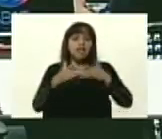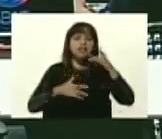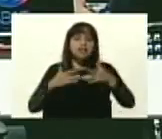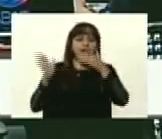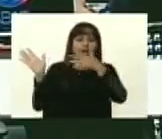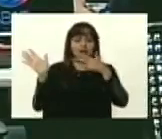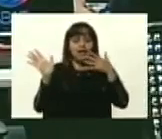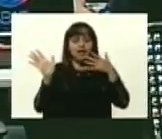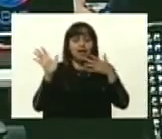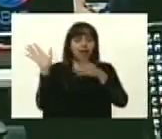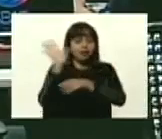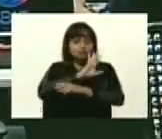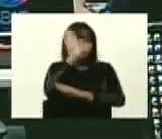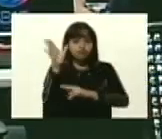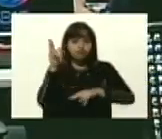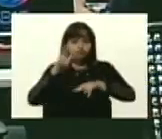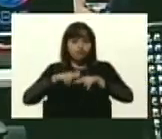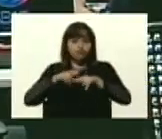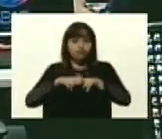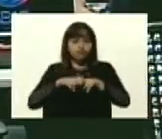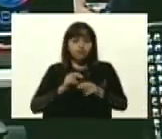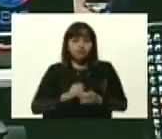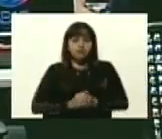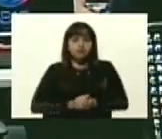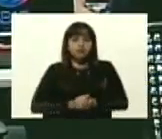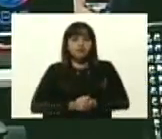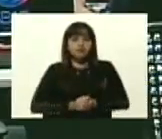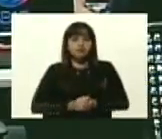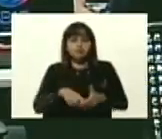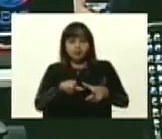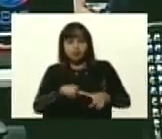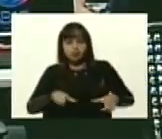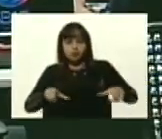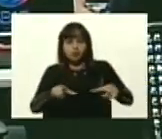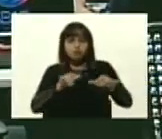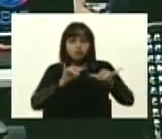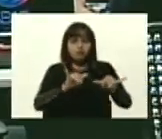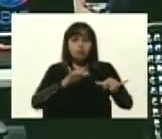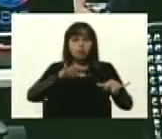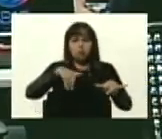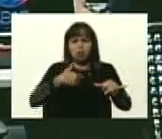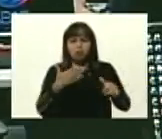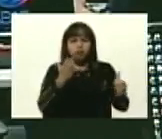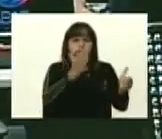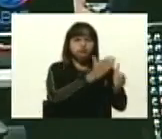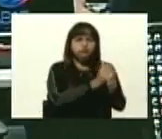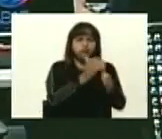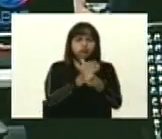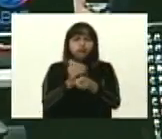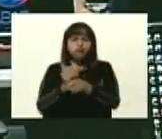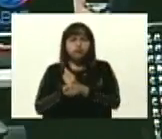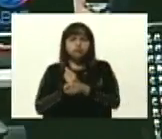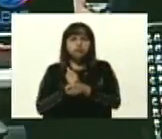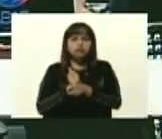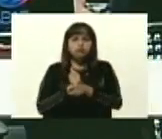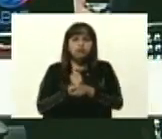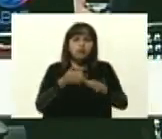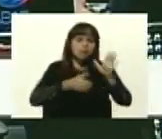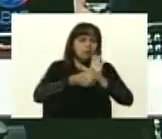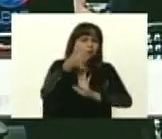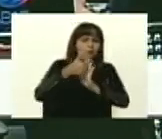Espaciales. Espacio donde podremos obtener mayores